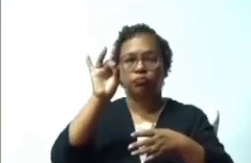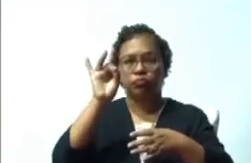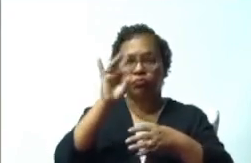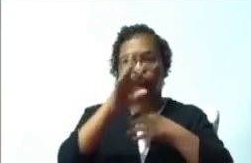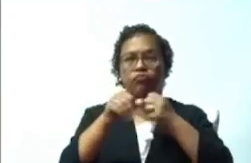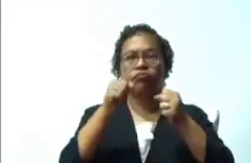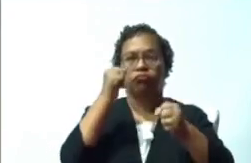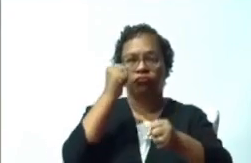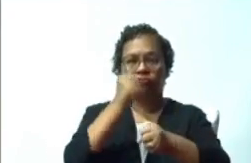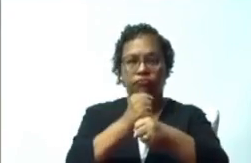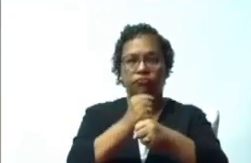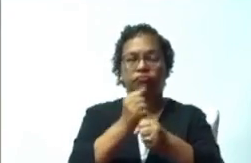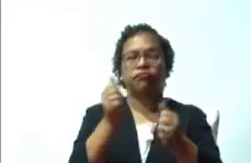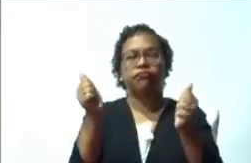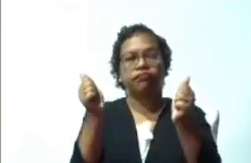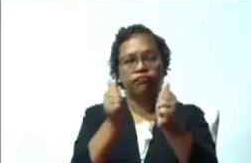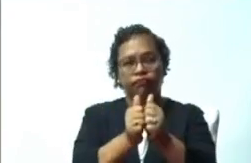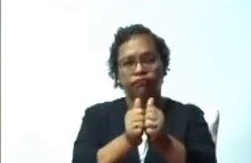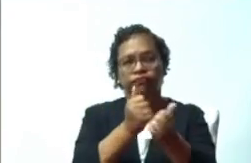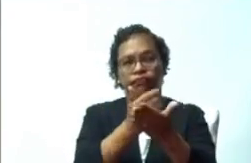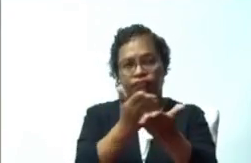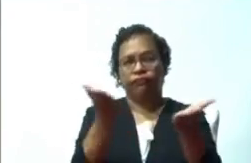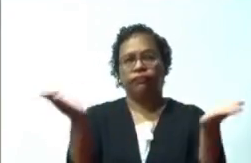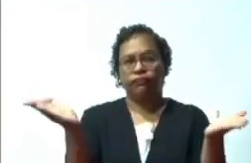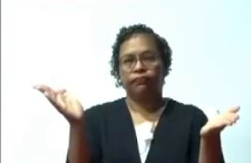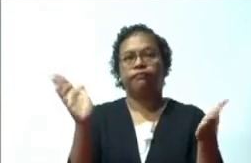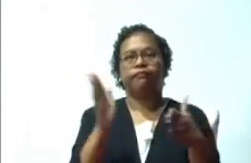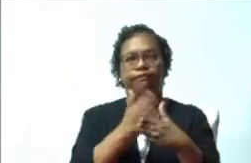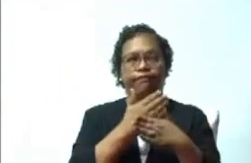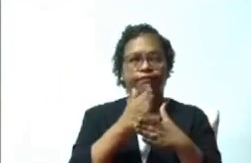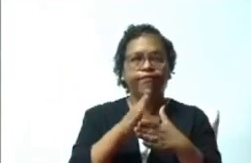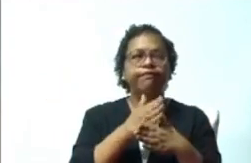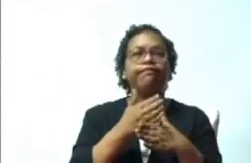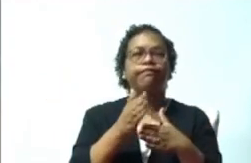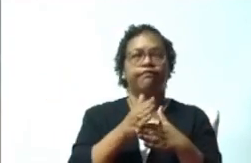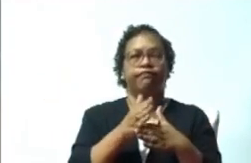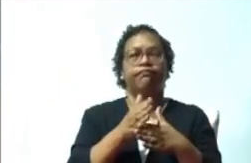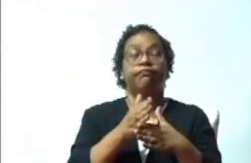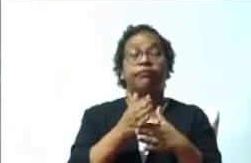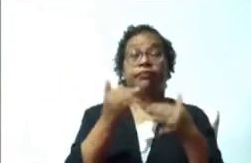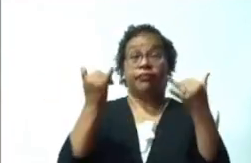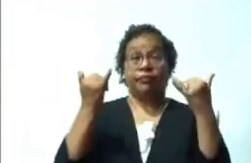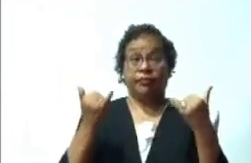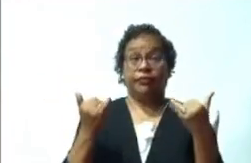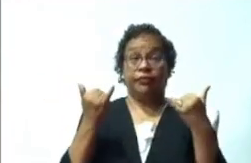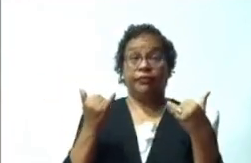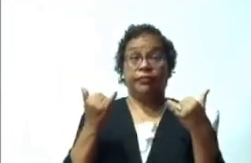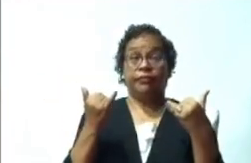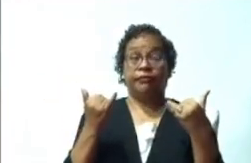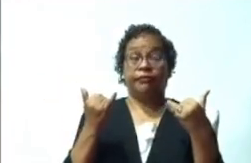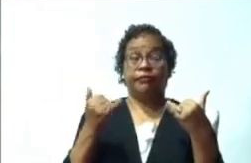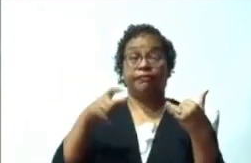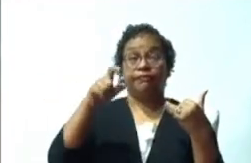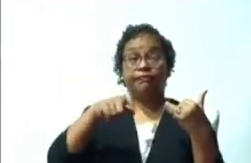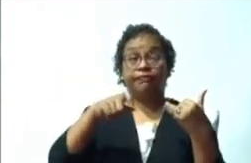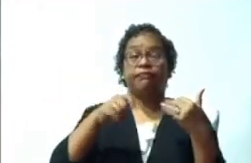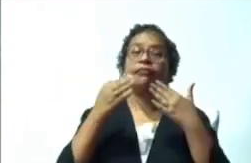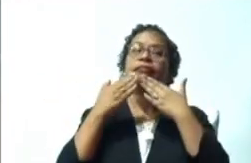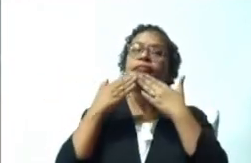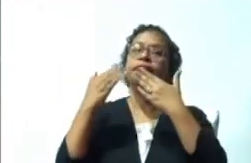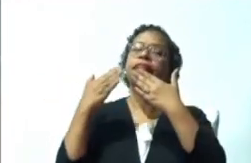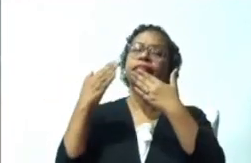con ustedes. En el día de hoy nos toca decirle, dar gracias a Dios,